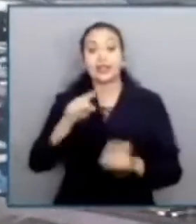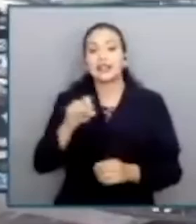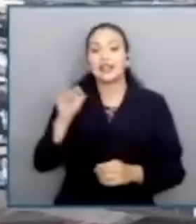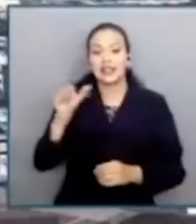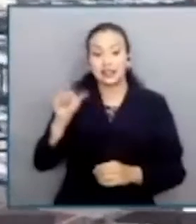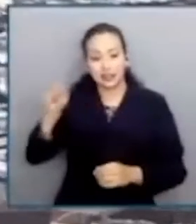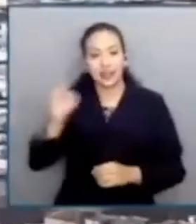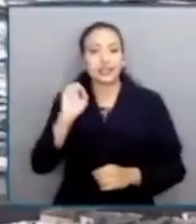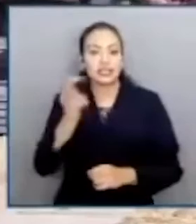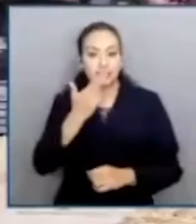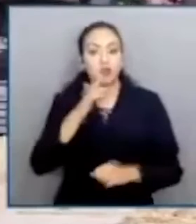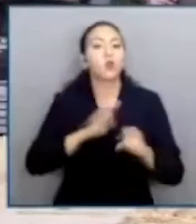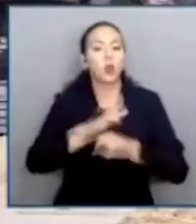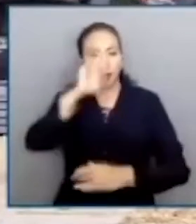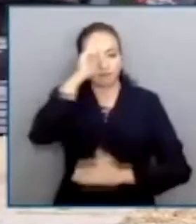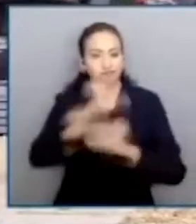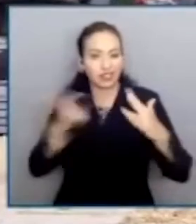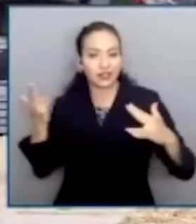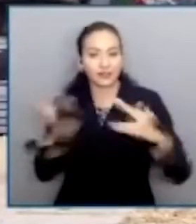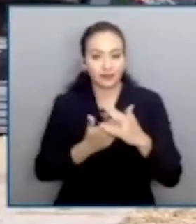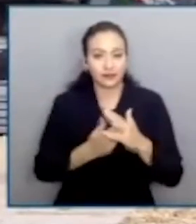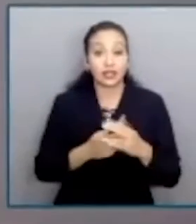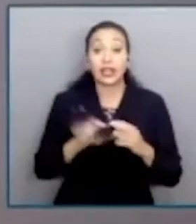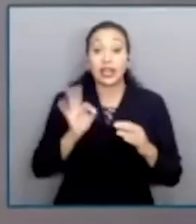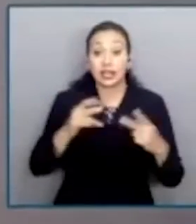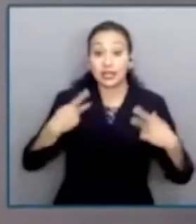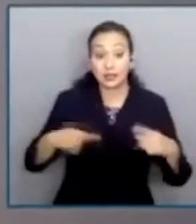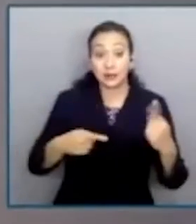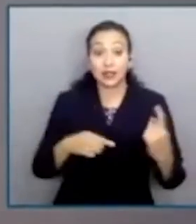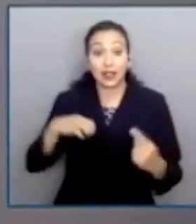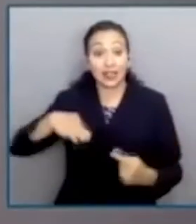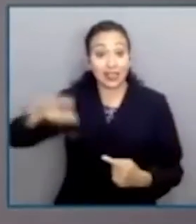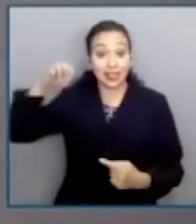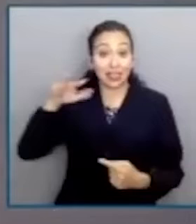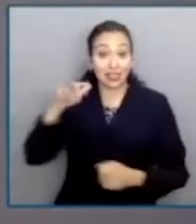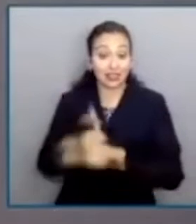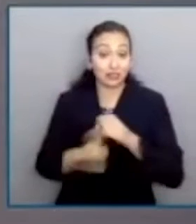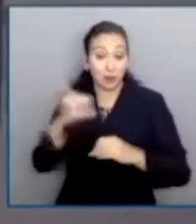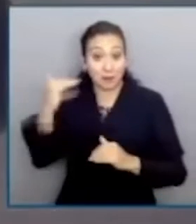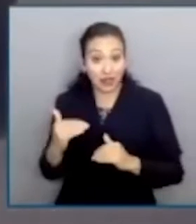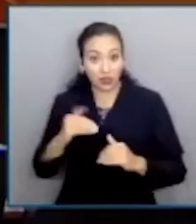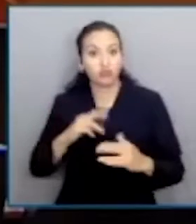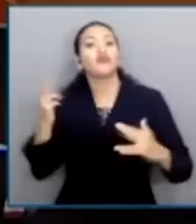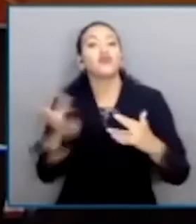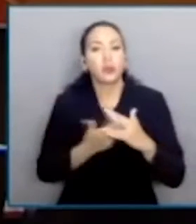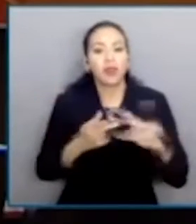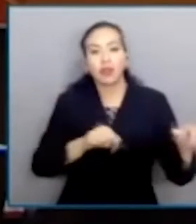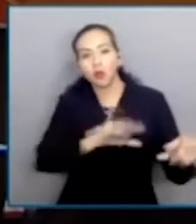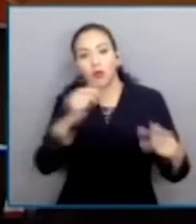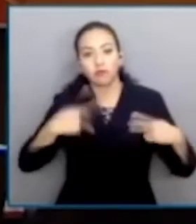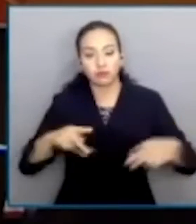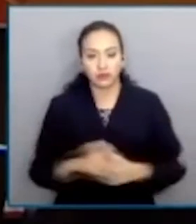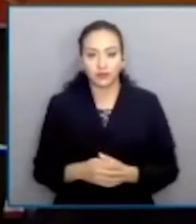para el delito de homicidio si la víctima es menor de edad. De la segunda sala está un amparo en revisión por el que determinaría si el artículo